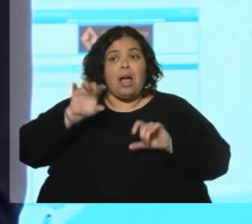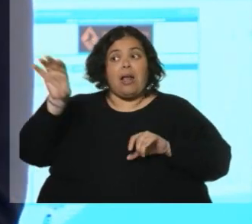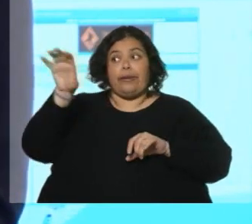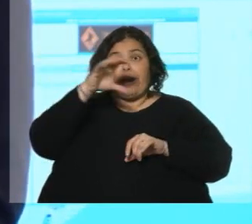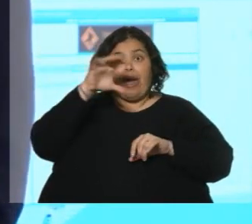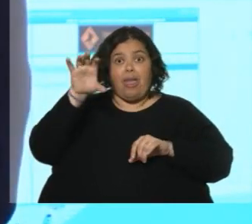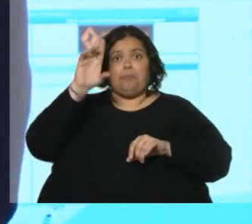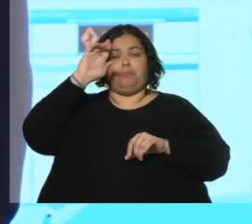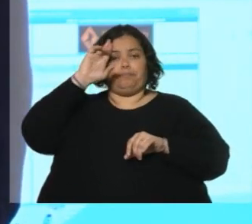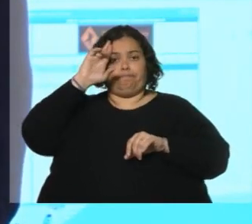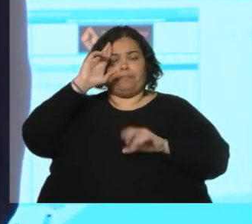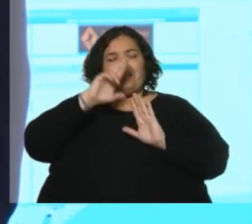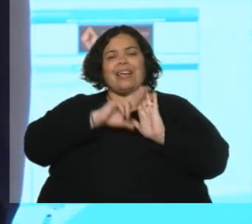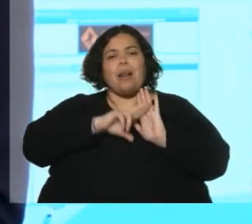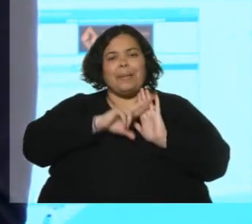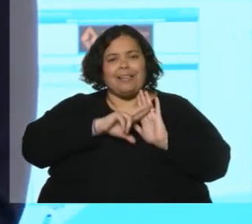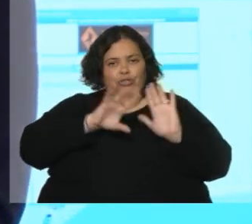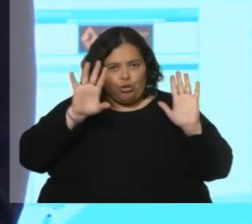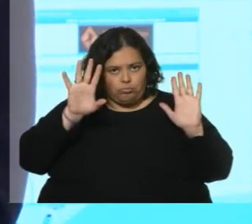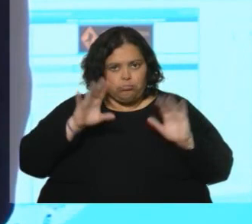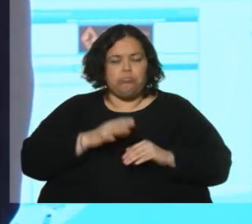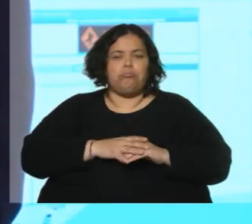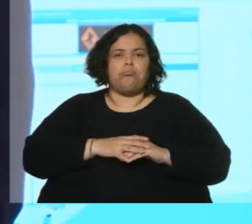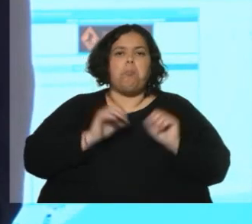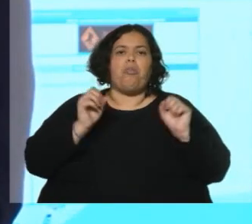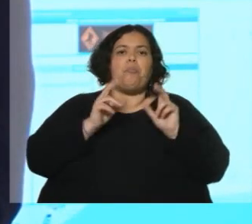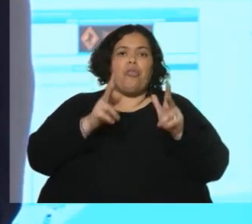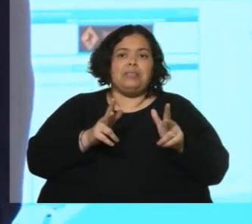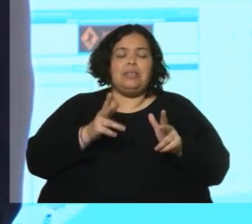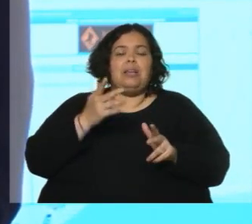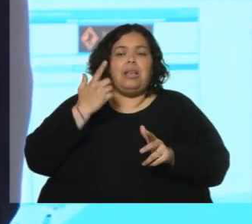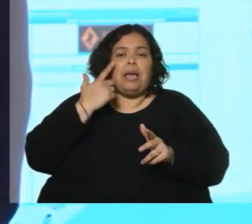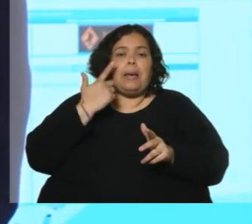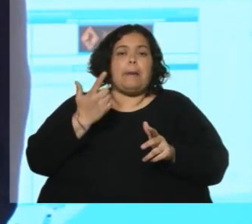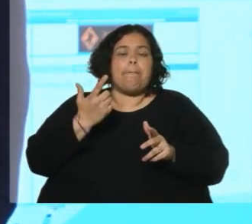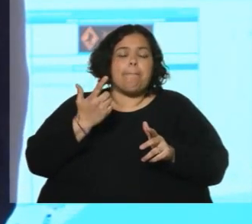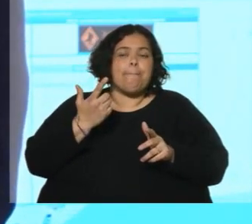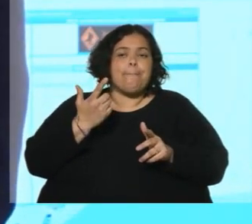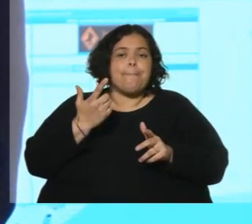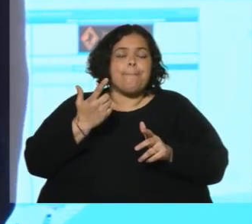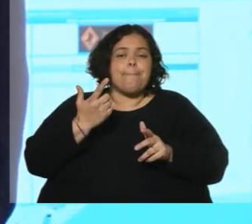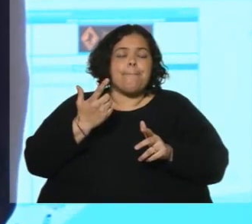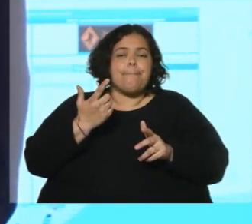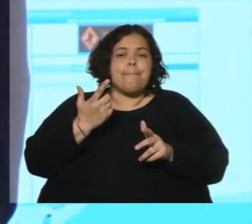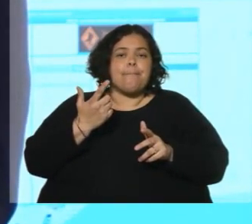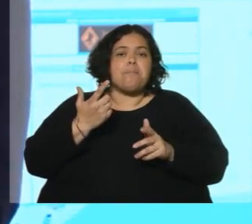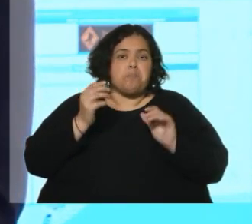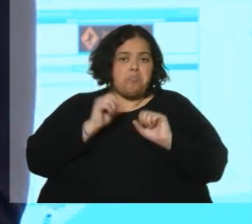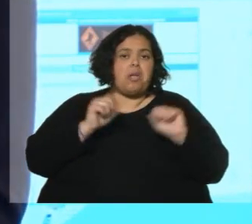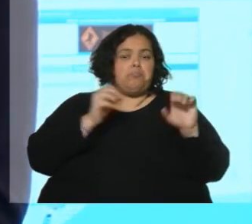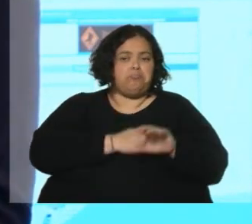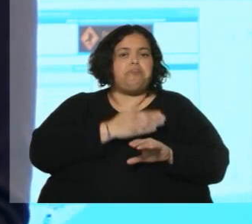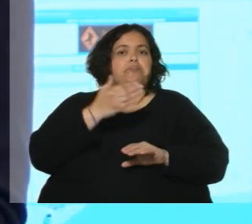lo que es la reglamentación. sea que podríamos esperar que haya efectos,